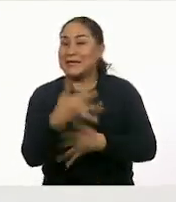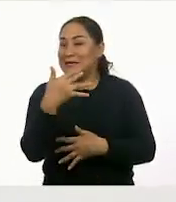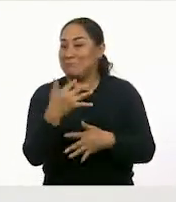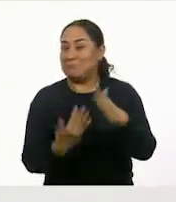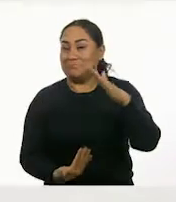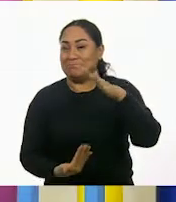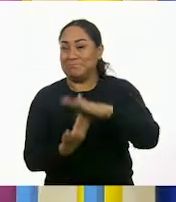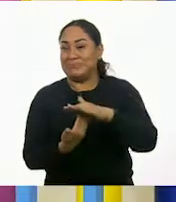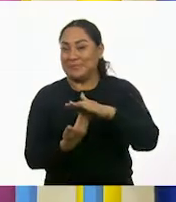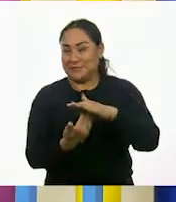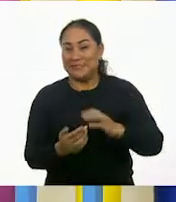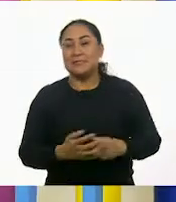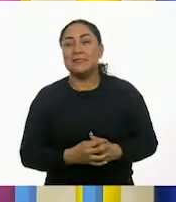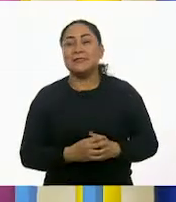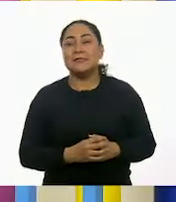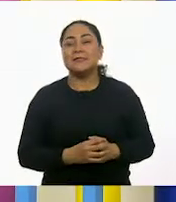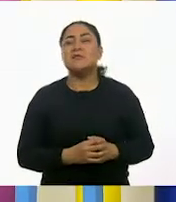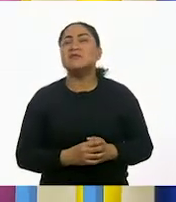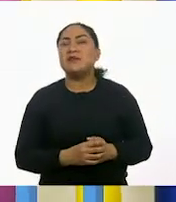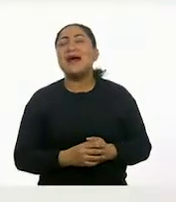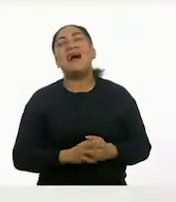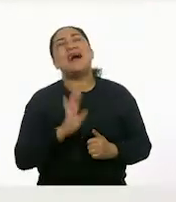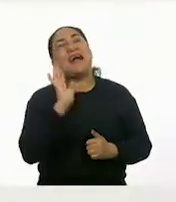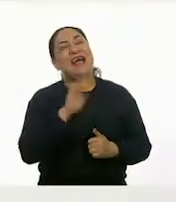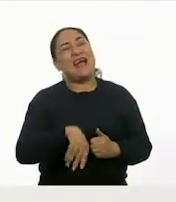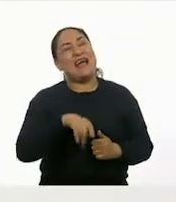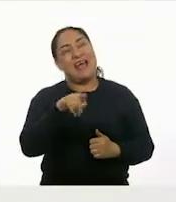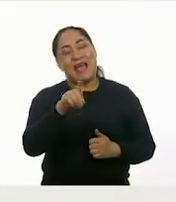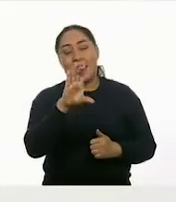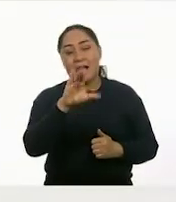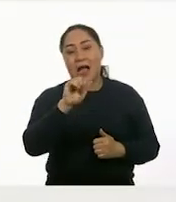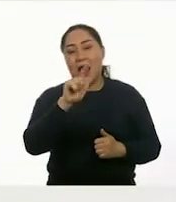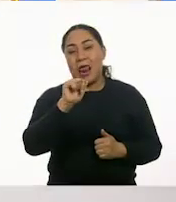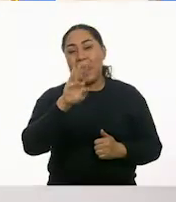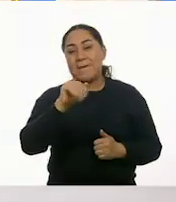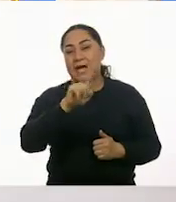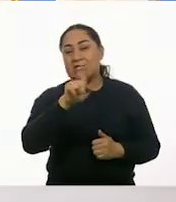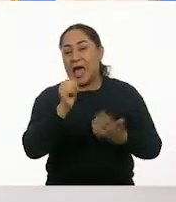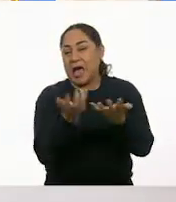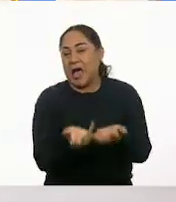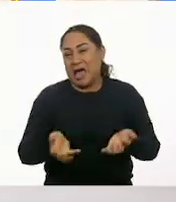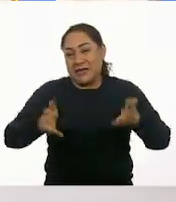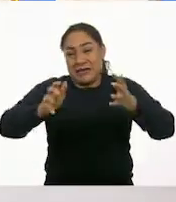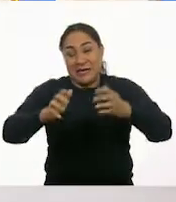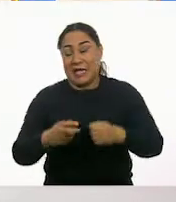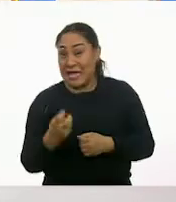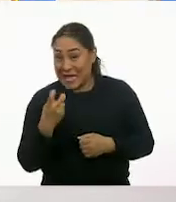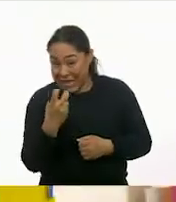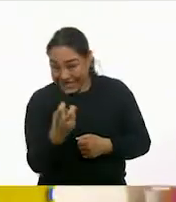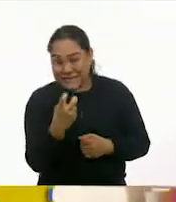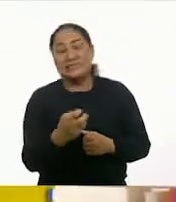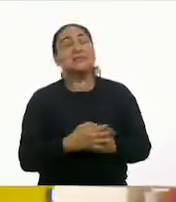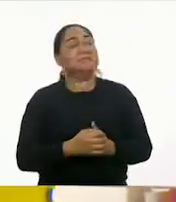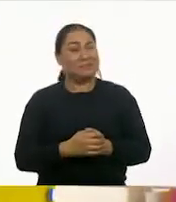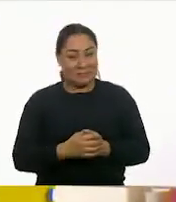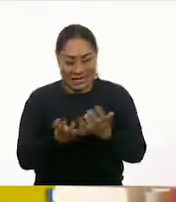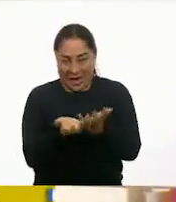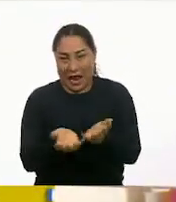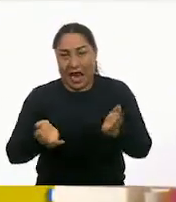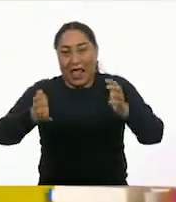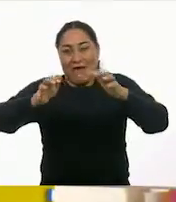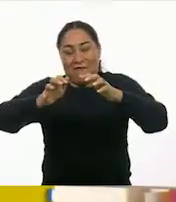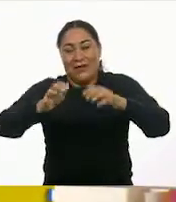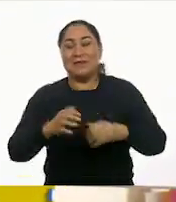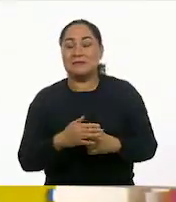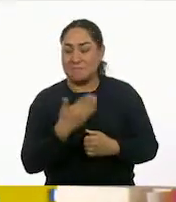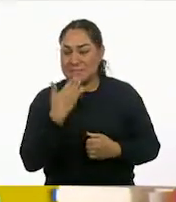quince. ¿Qué será? Ay, esa es una calabaza. Sí, era una calabaza. Calabaza, muy bien. A ver.